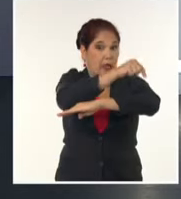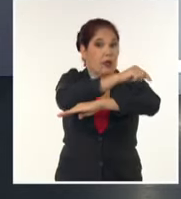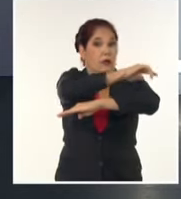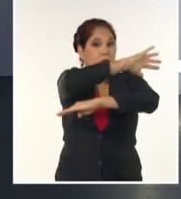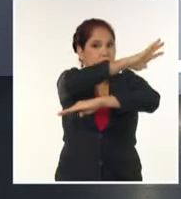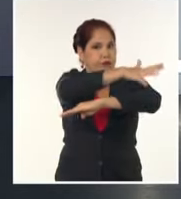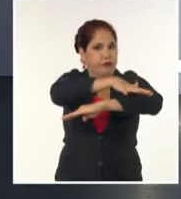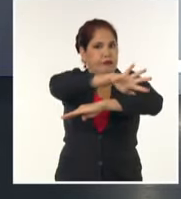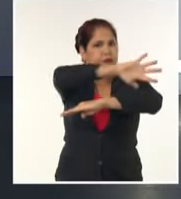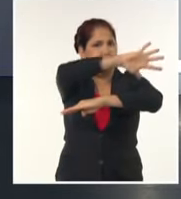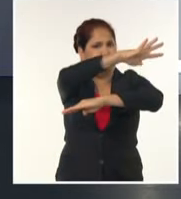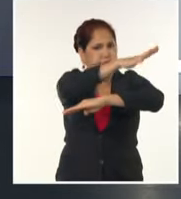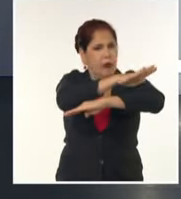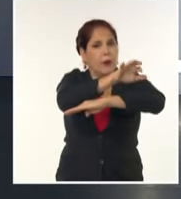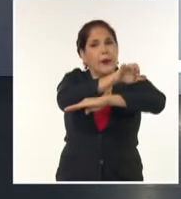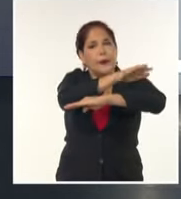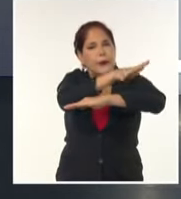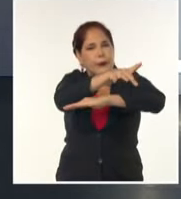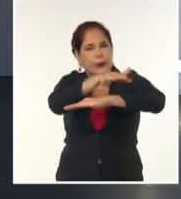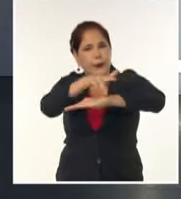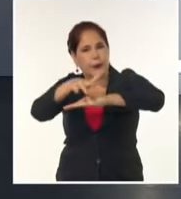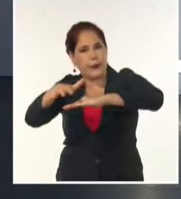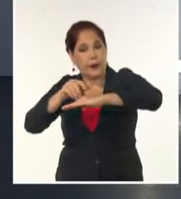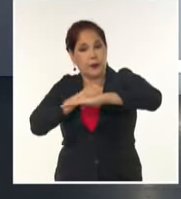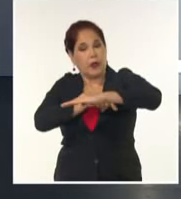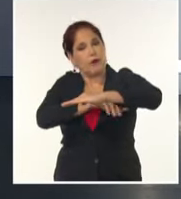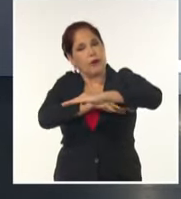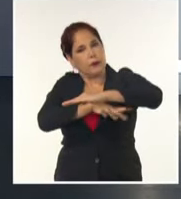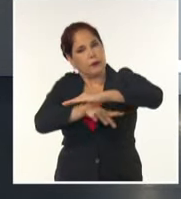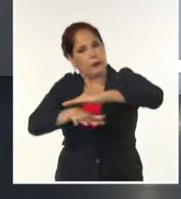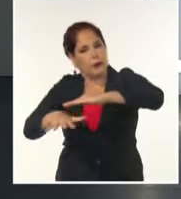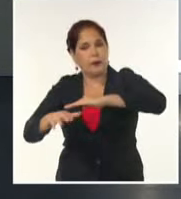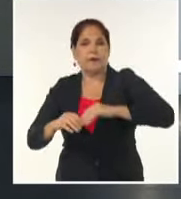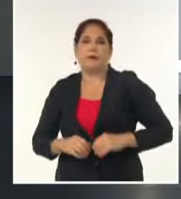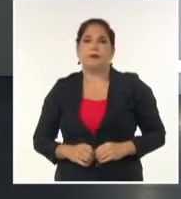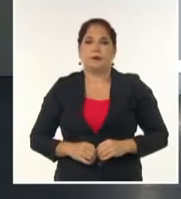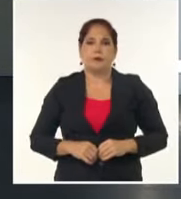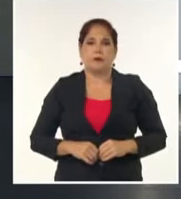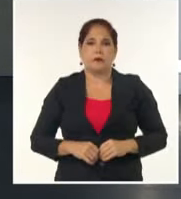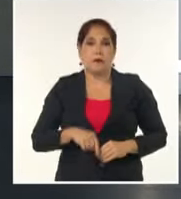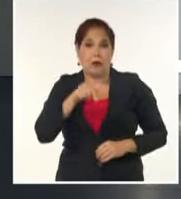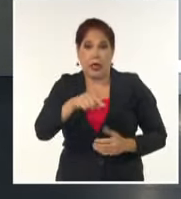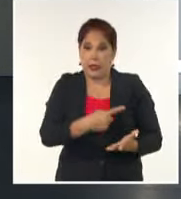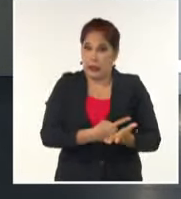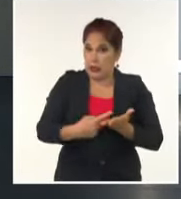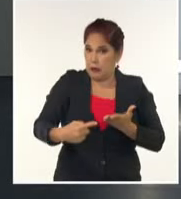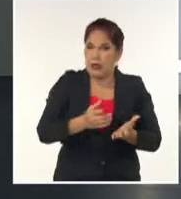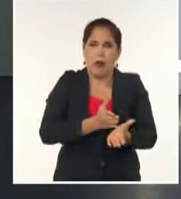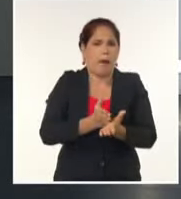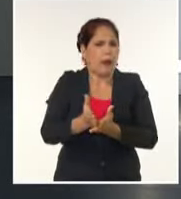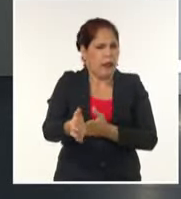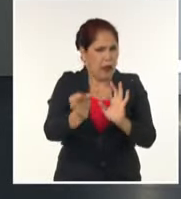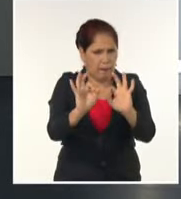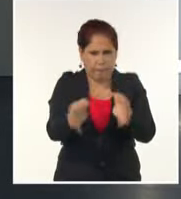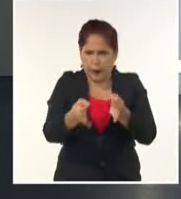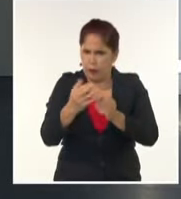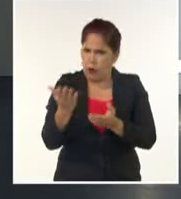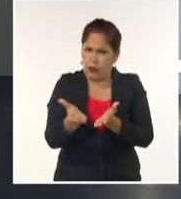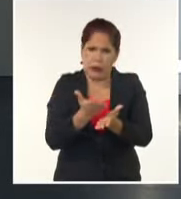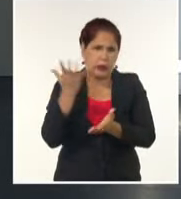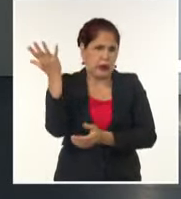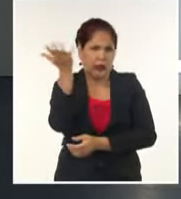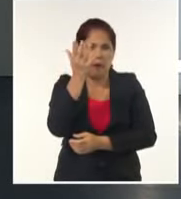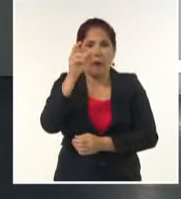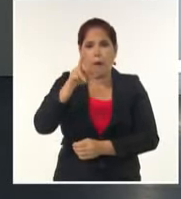para esta jornada de lunes, el resto de los litorales tendrá poco oleaje. Y les decía que durante gran parte de esta semana se mantendrán estas condiciones de tiempo estables, martes,